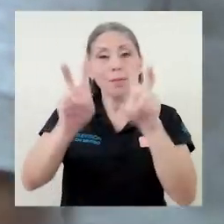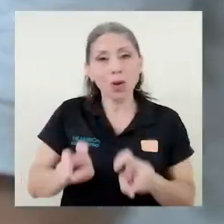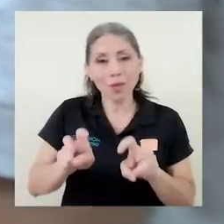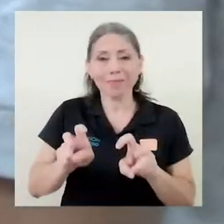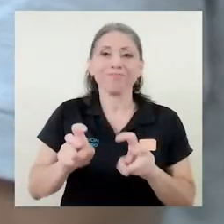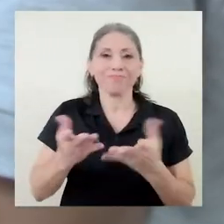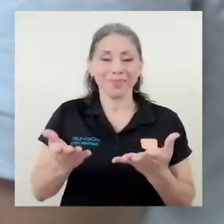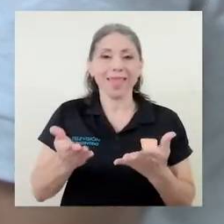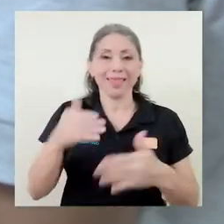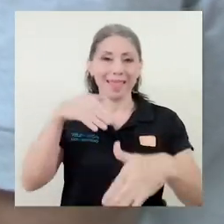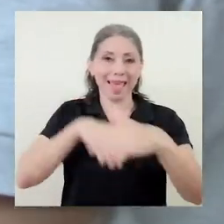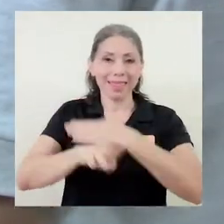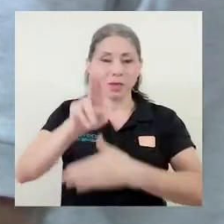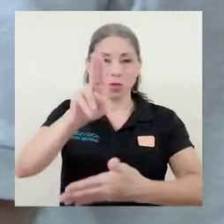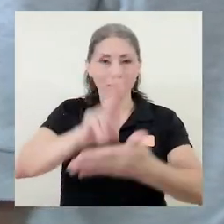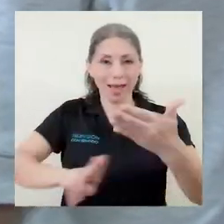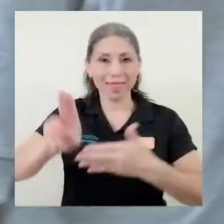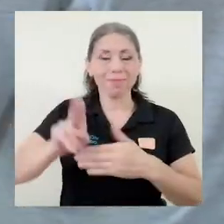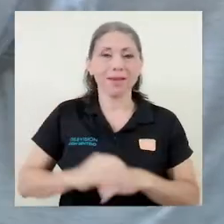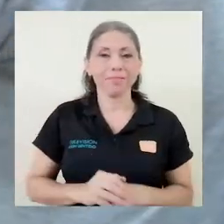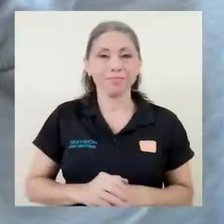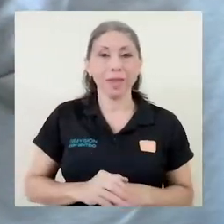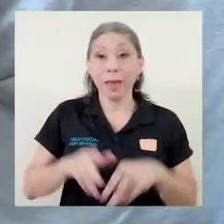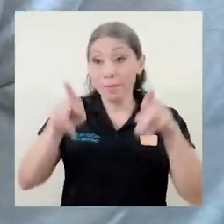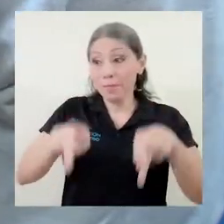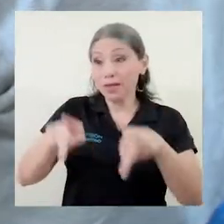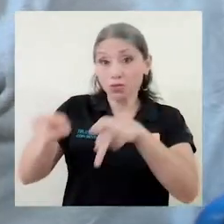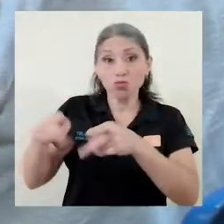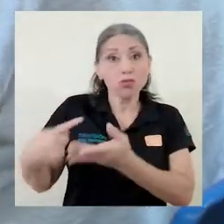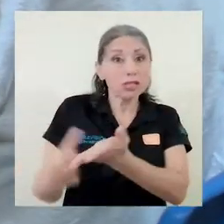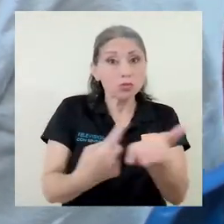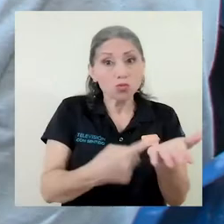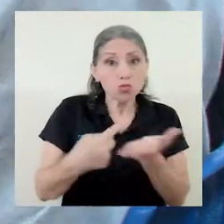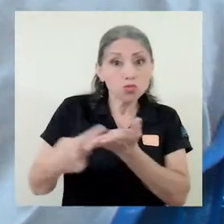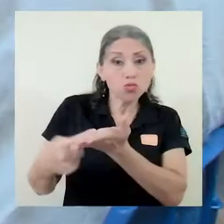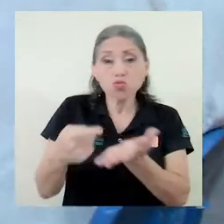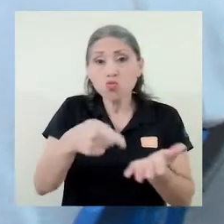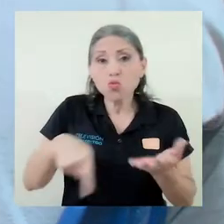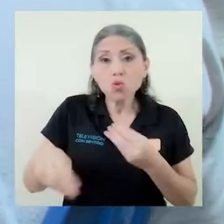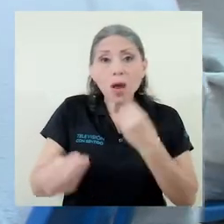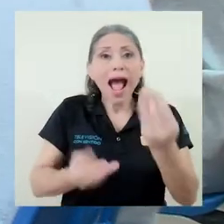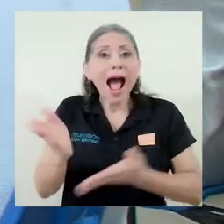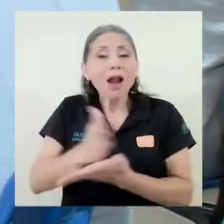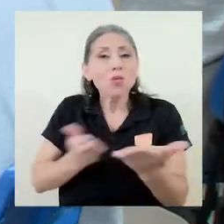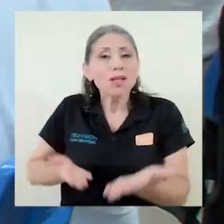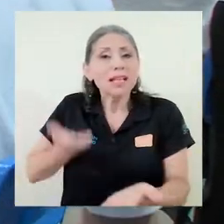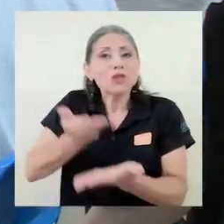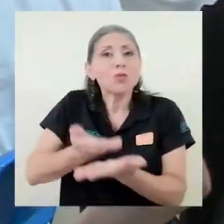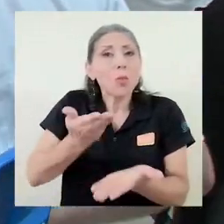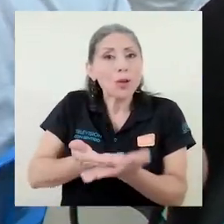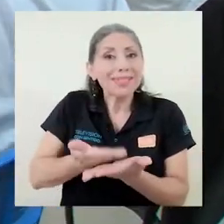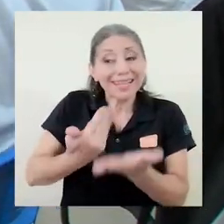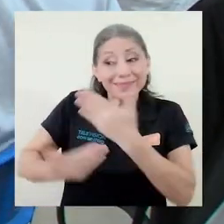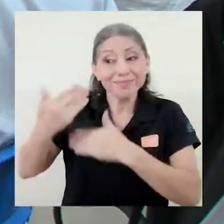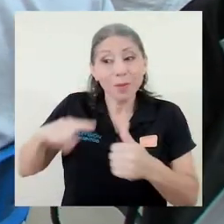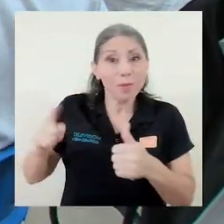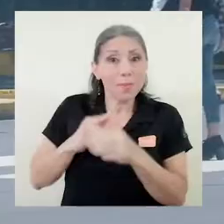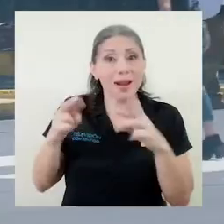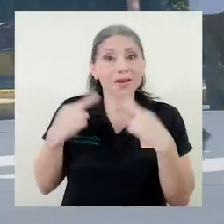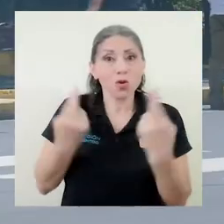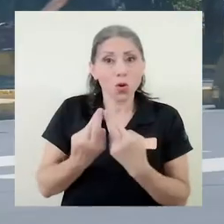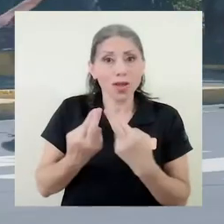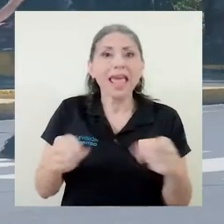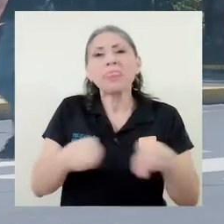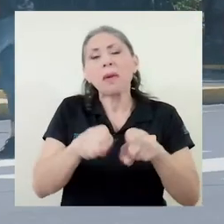académica. Los expertos revisarán algunas de las propuestas que fueron apenas esbozadas durante la primera reunión,